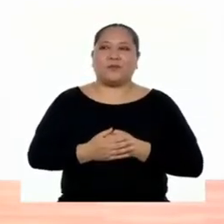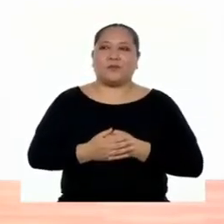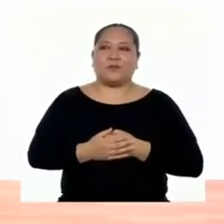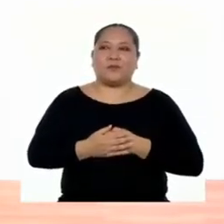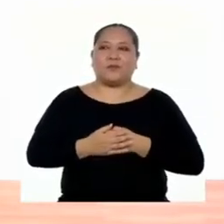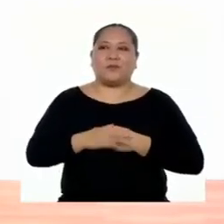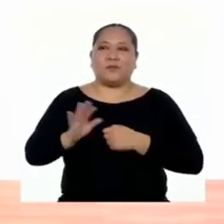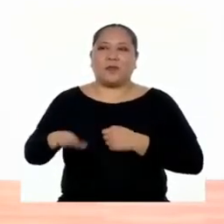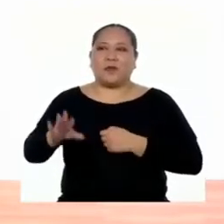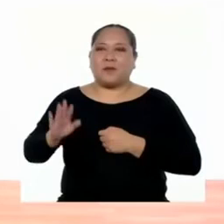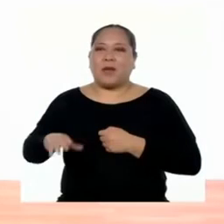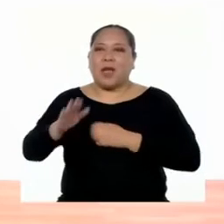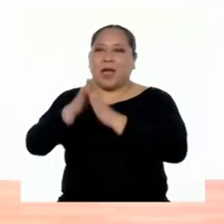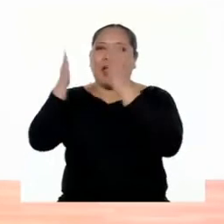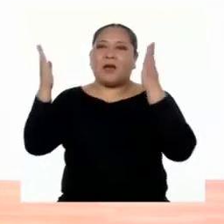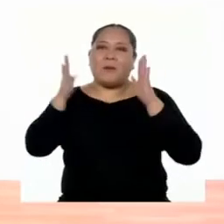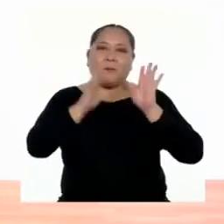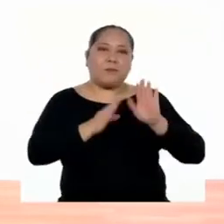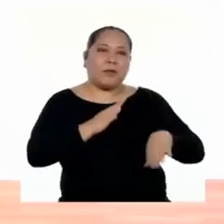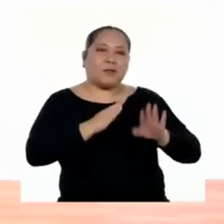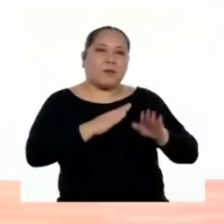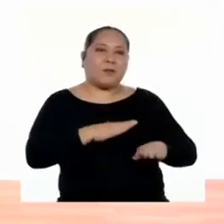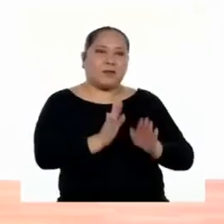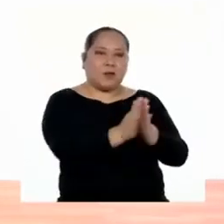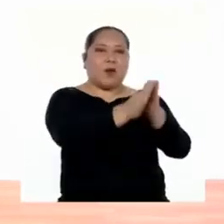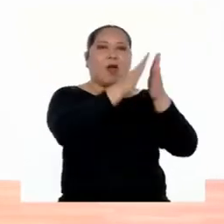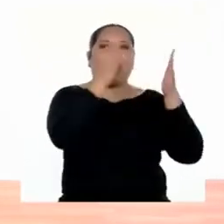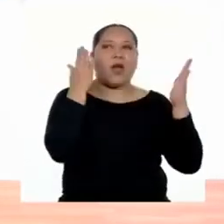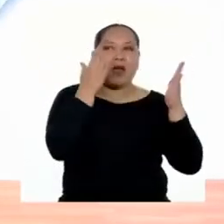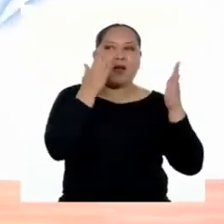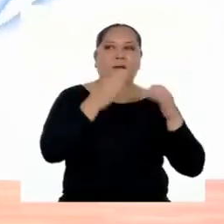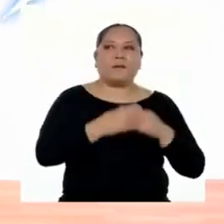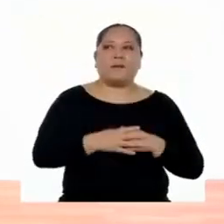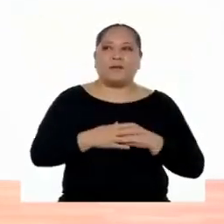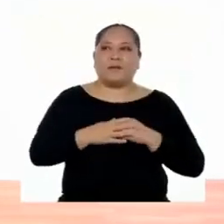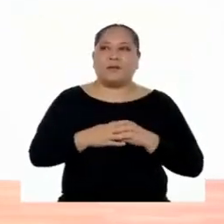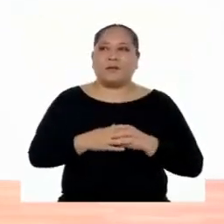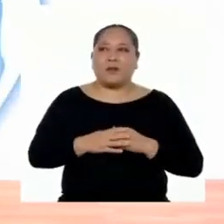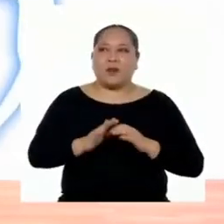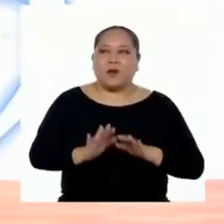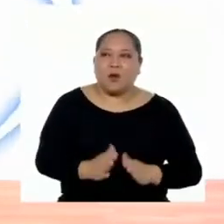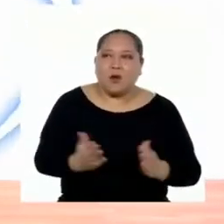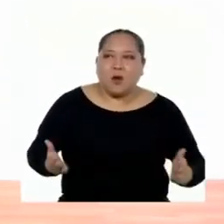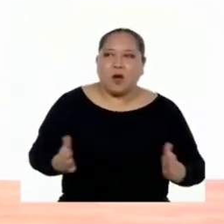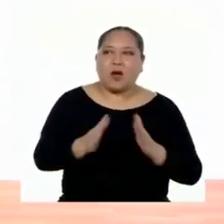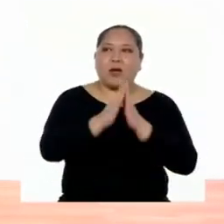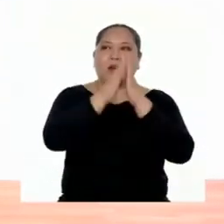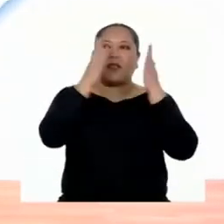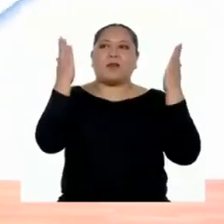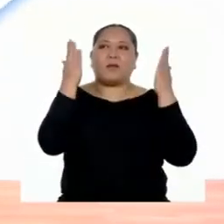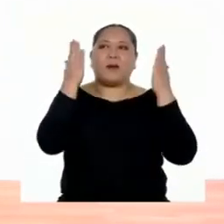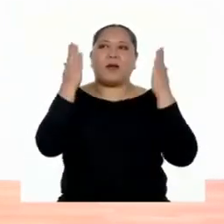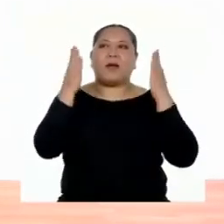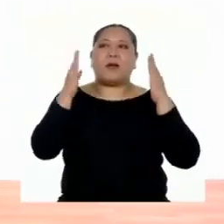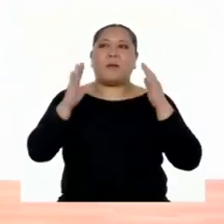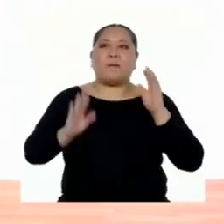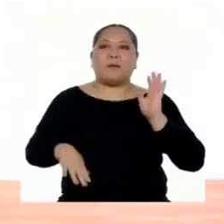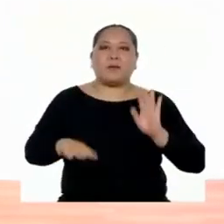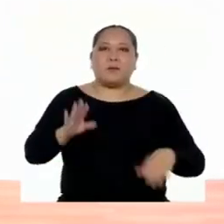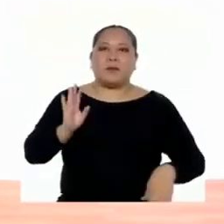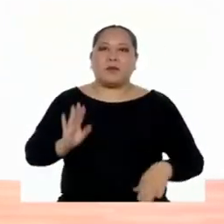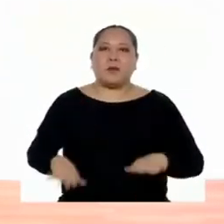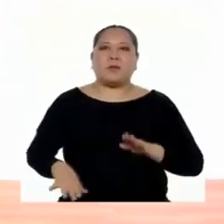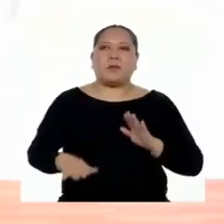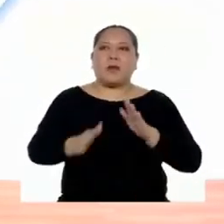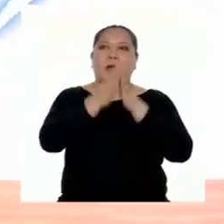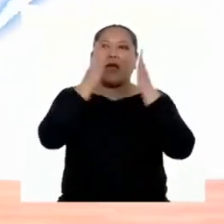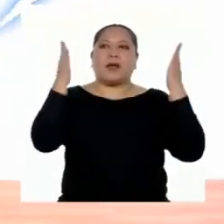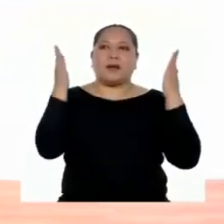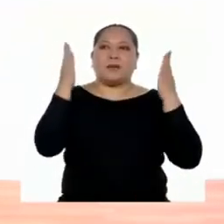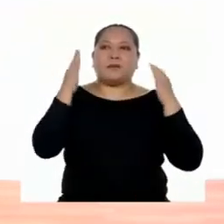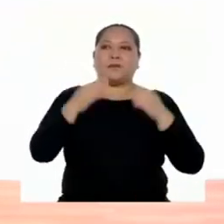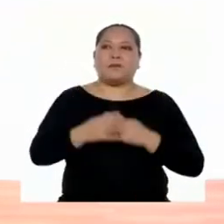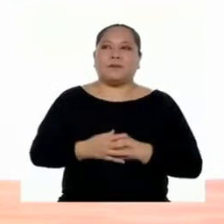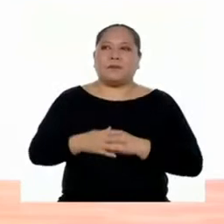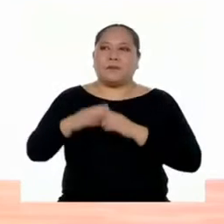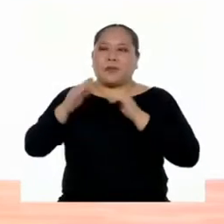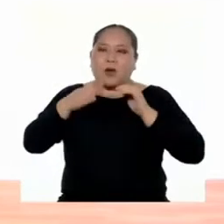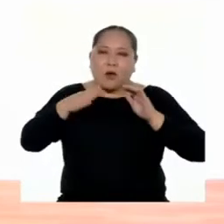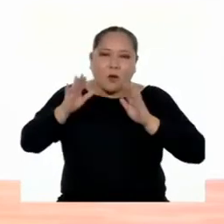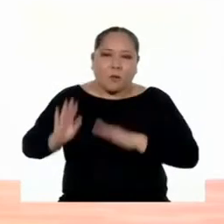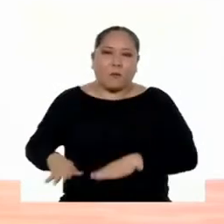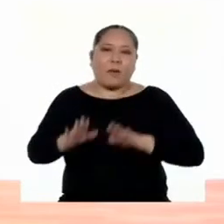¡Va! Piso, piso. ¡Ah! Piso, piso. ¡Ah! Abajo. Arriba. Piso, piso. ¡Ah!